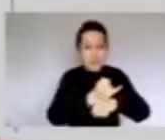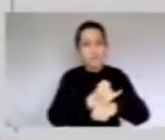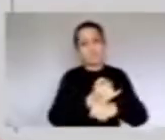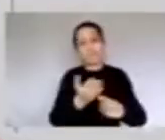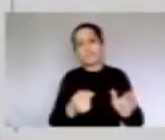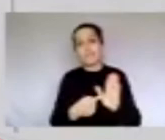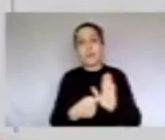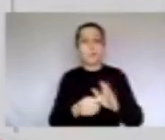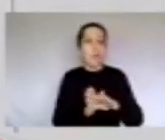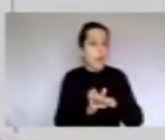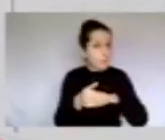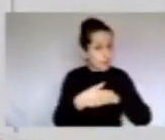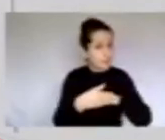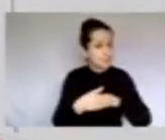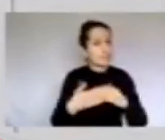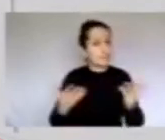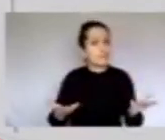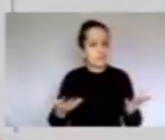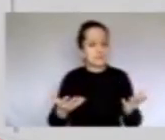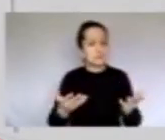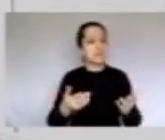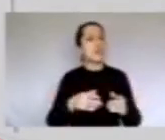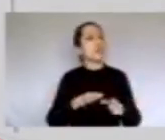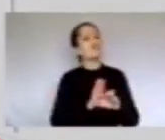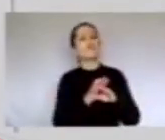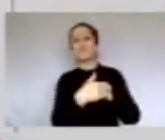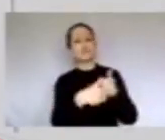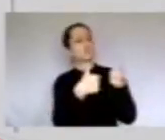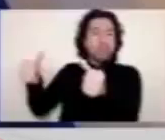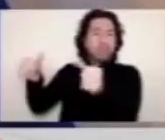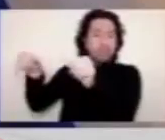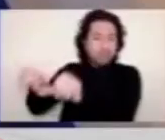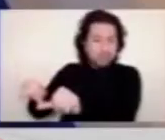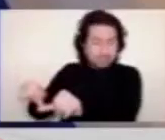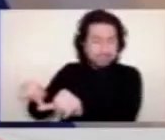cambios que enfrenta el mundo y la región. Para Noticias 12, Gabriela Solórzano.